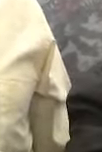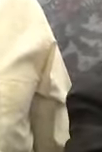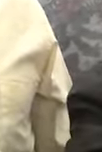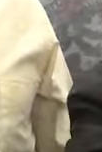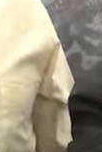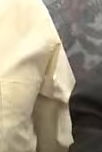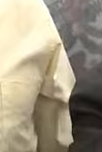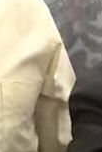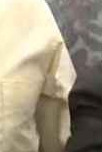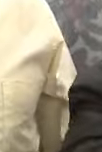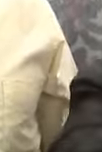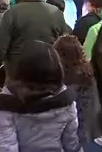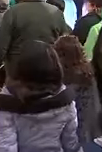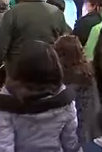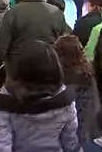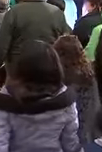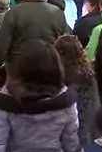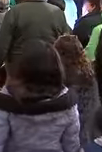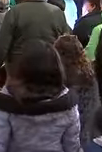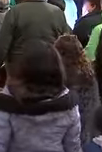Número Gracias.